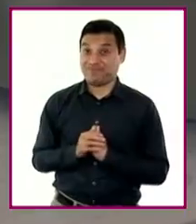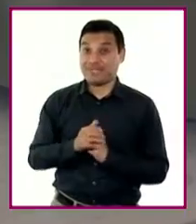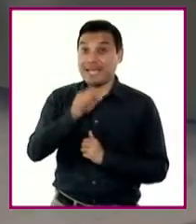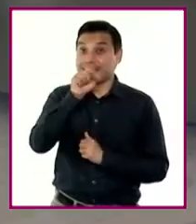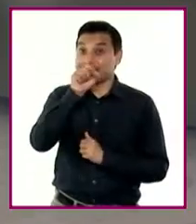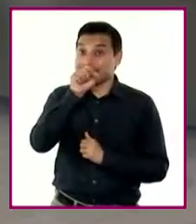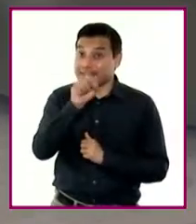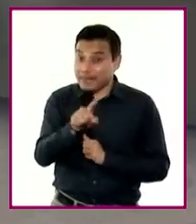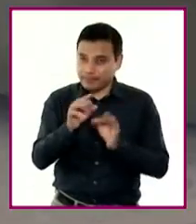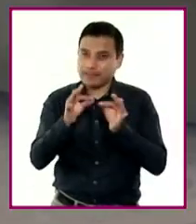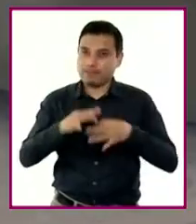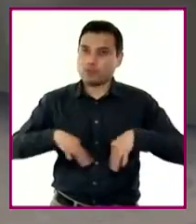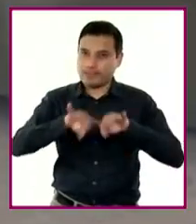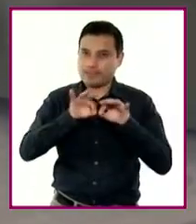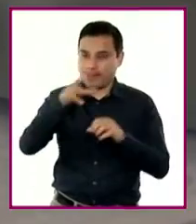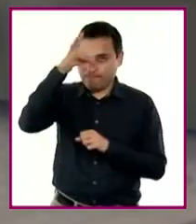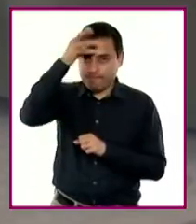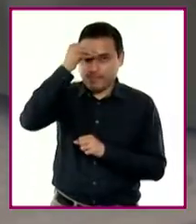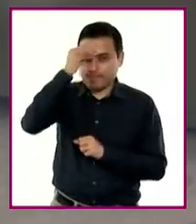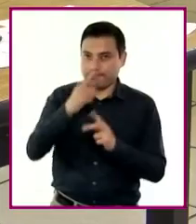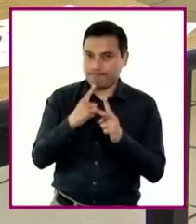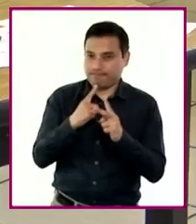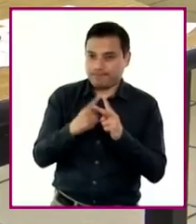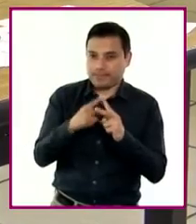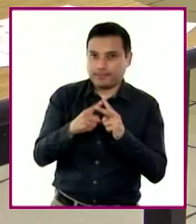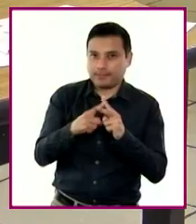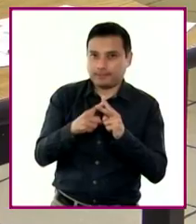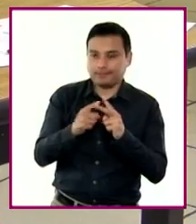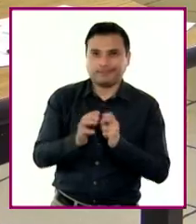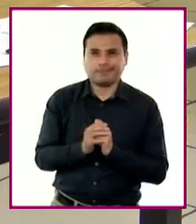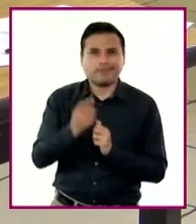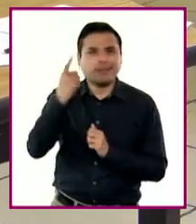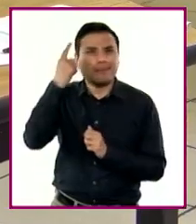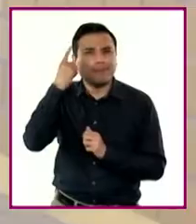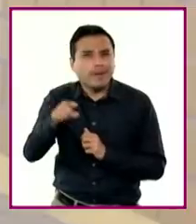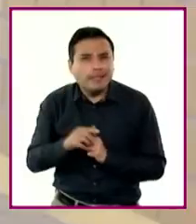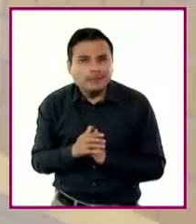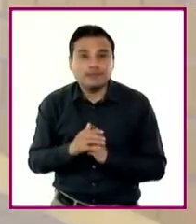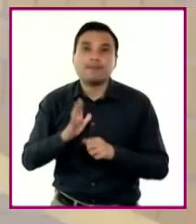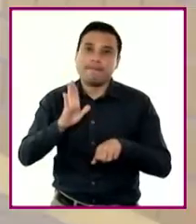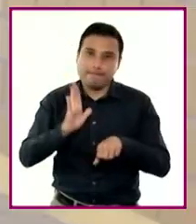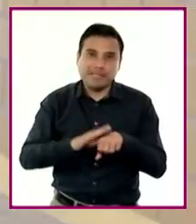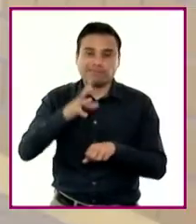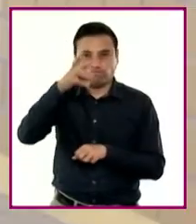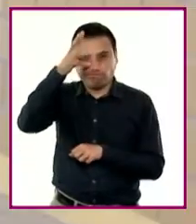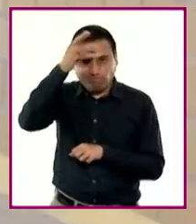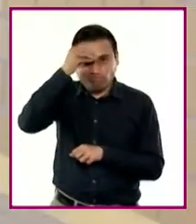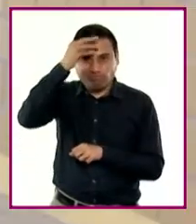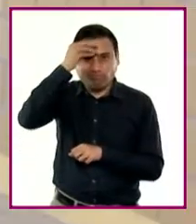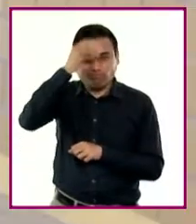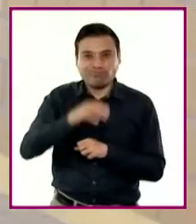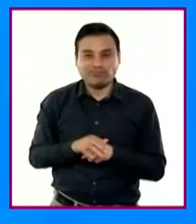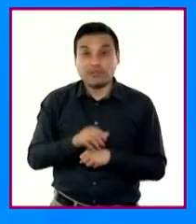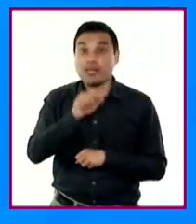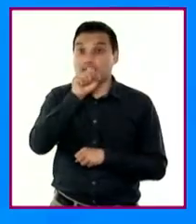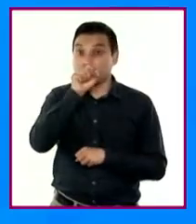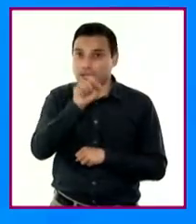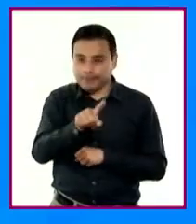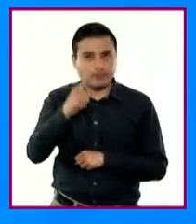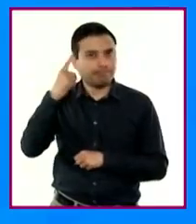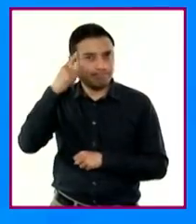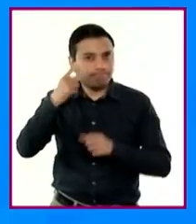matemáticas como herramienta para la construcción de conocimientos y como referente para el desarrollo del pensamiento.